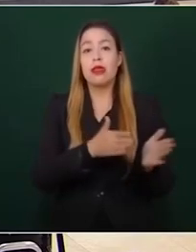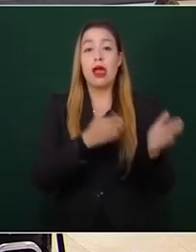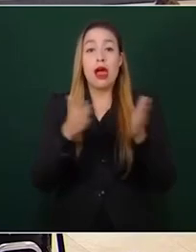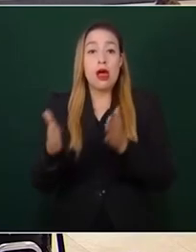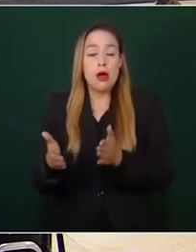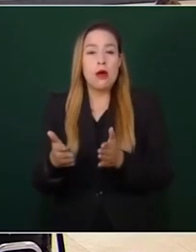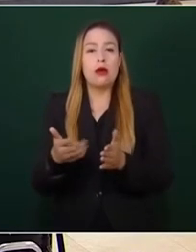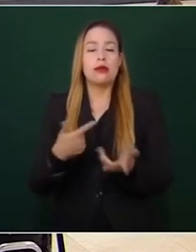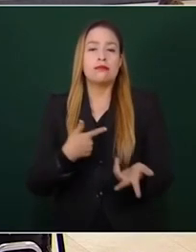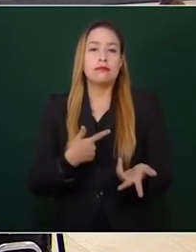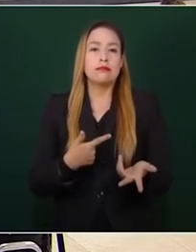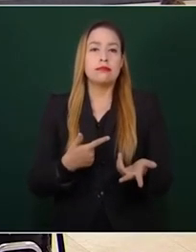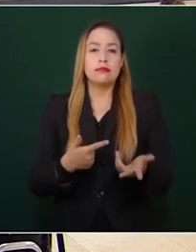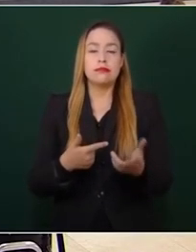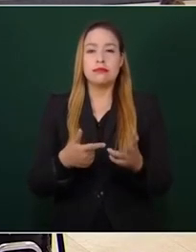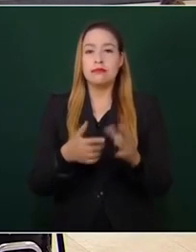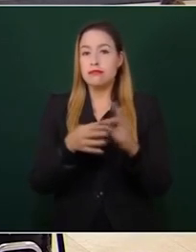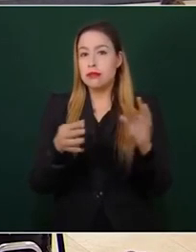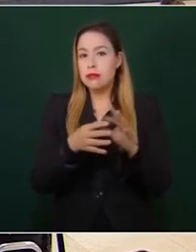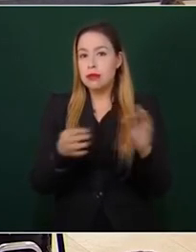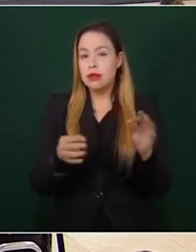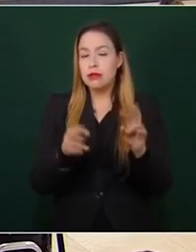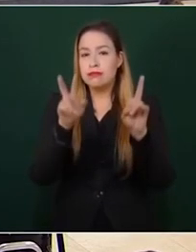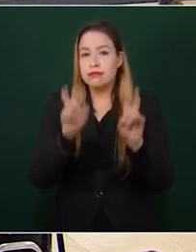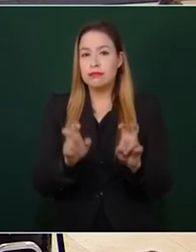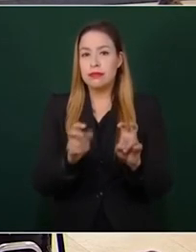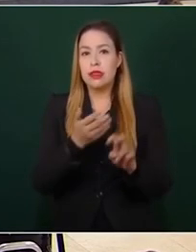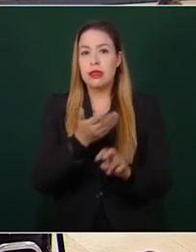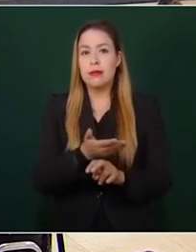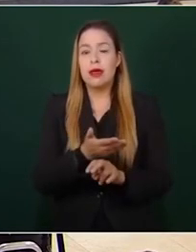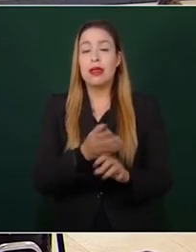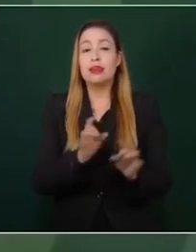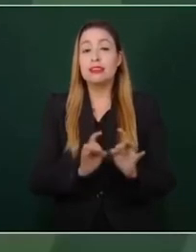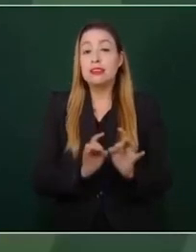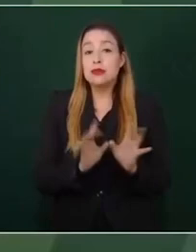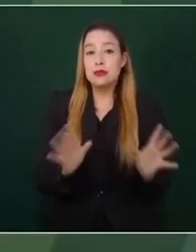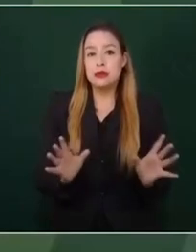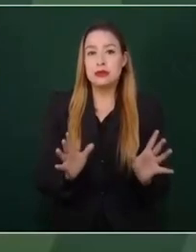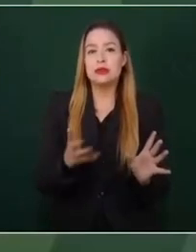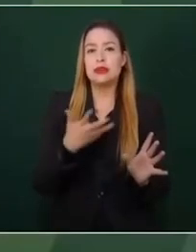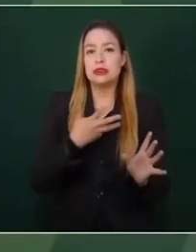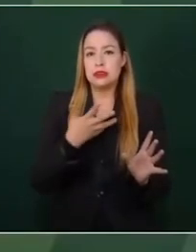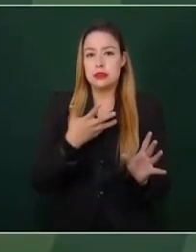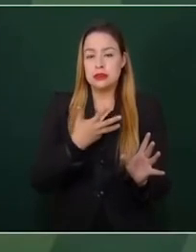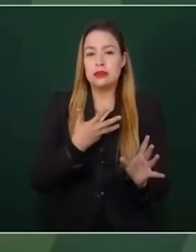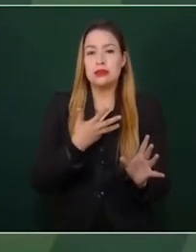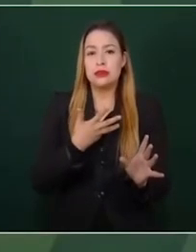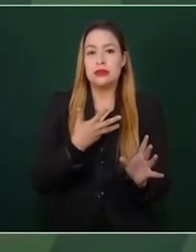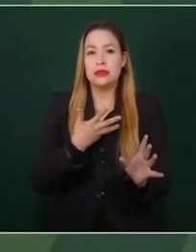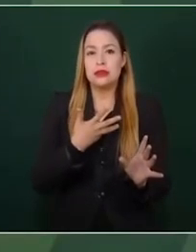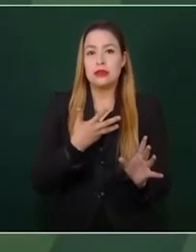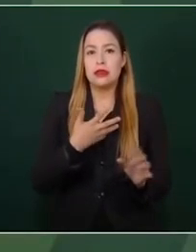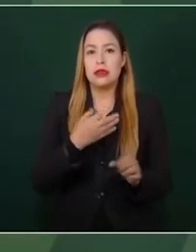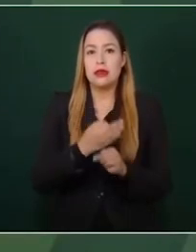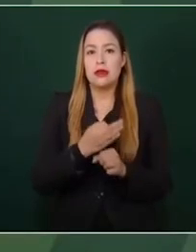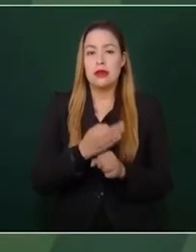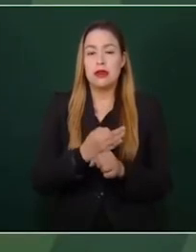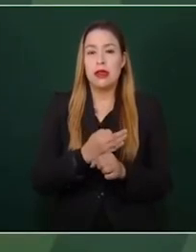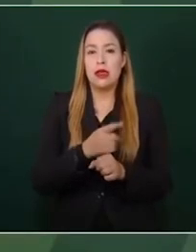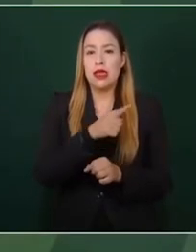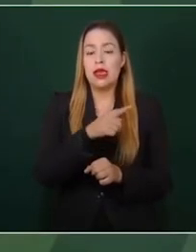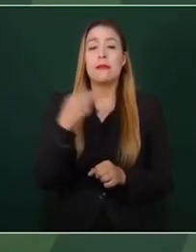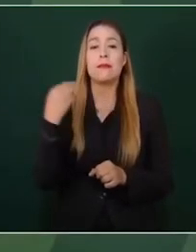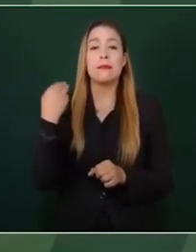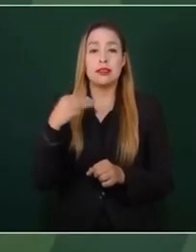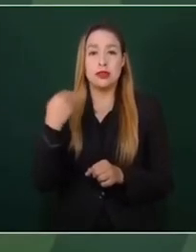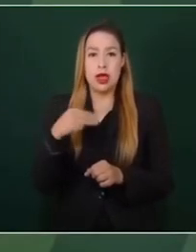A informar sobre la situación que se presentó en Tumbiscatío, Michoacán,